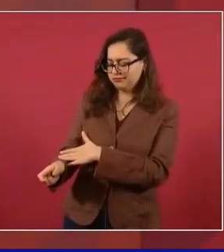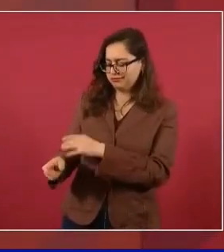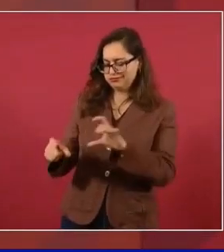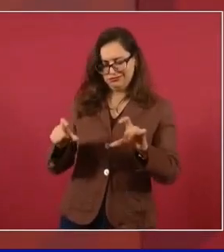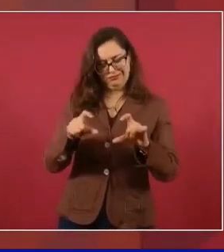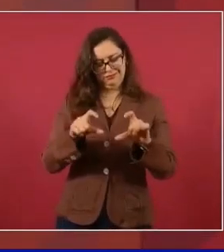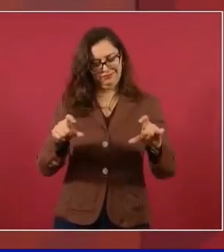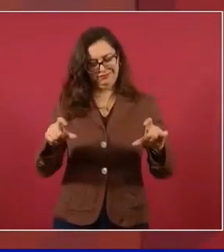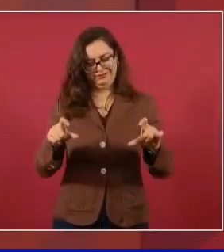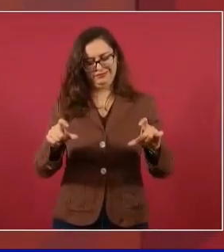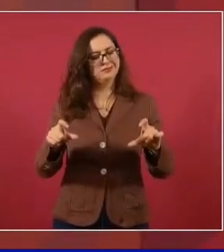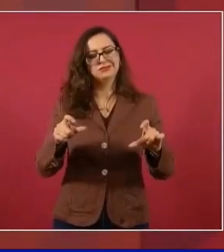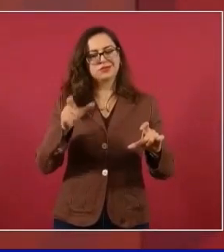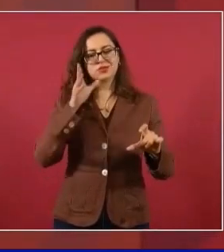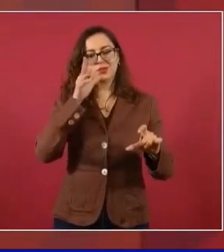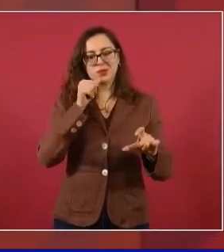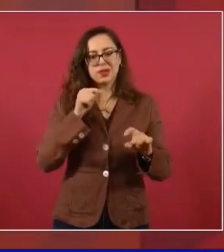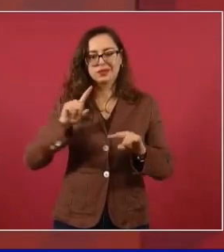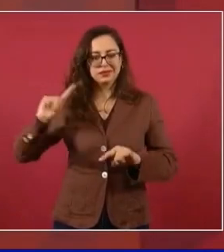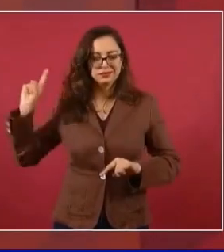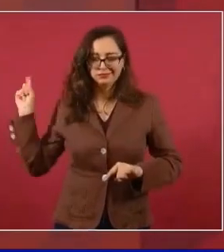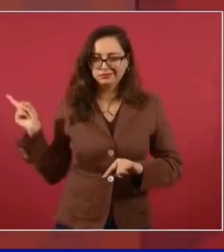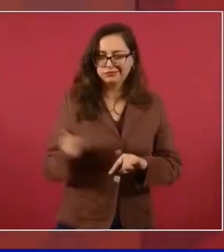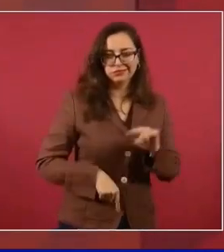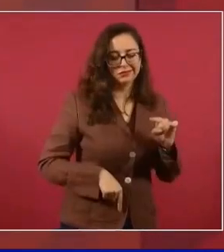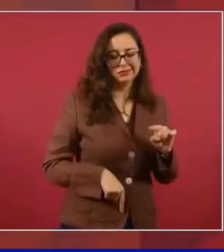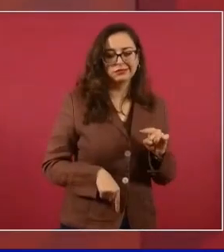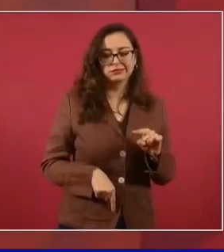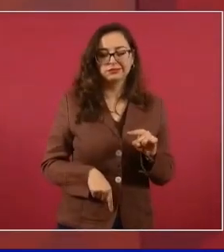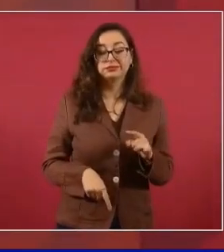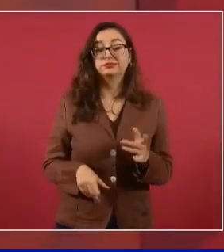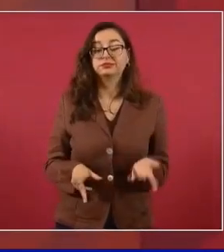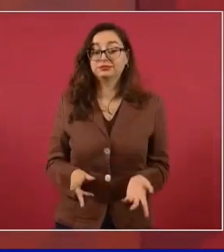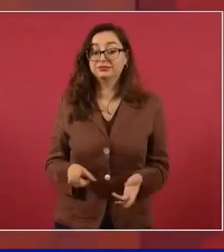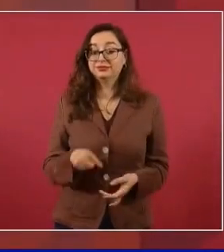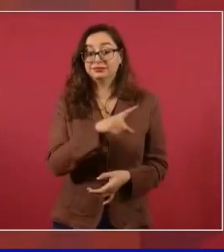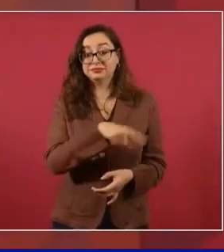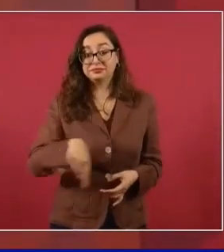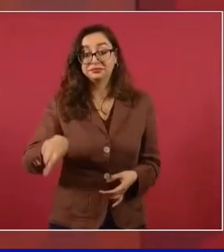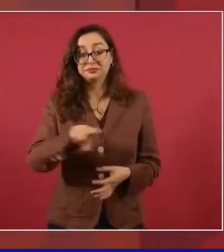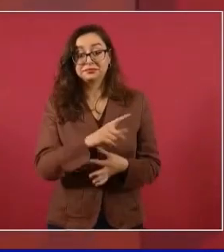Entonces, querían dar a cambio, fíjense,